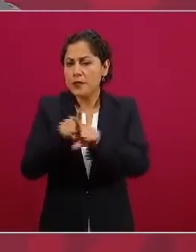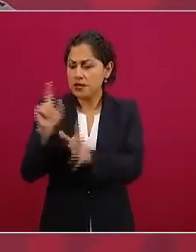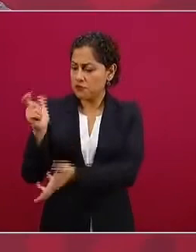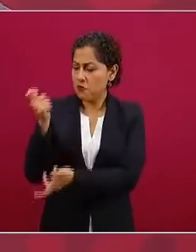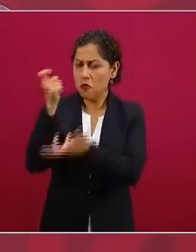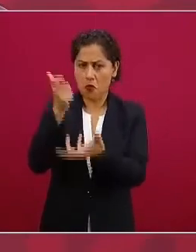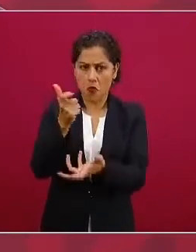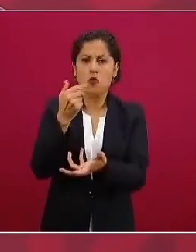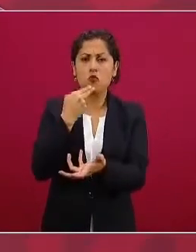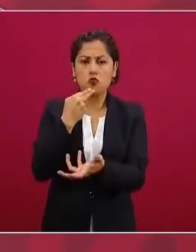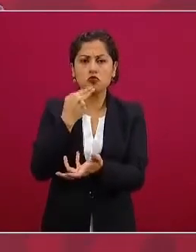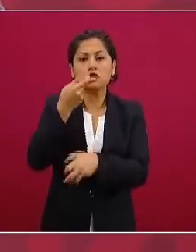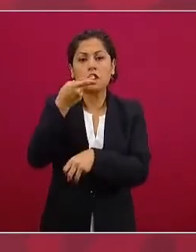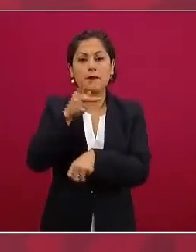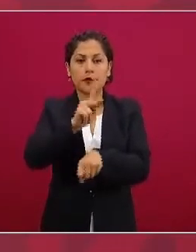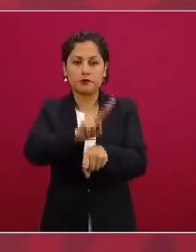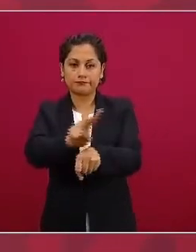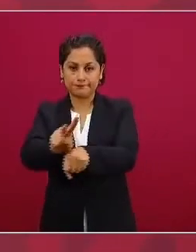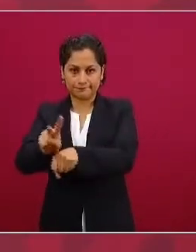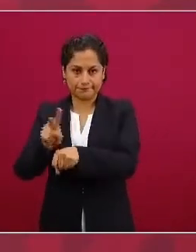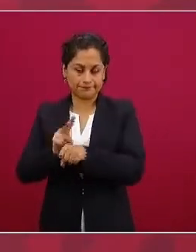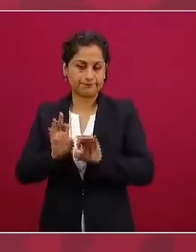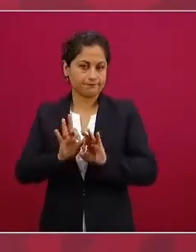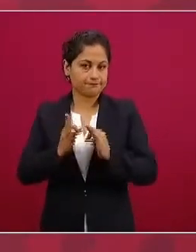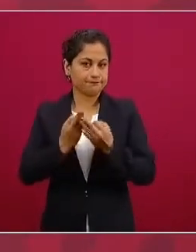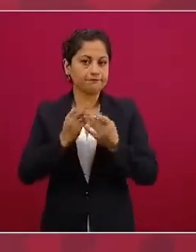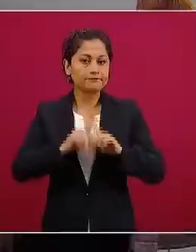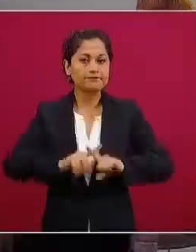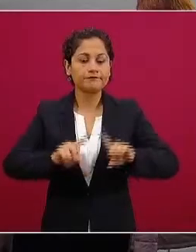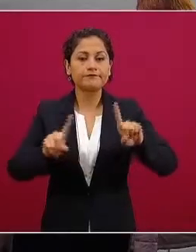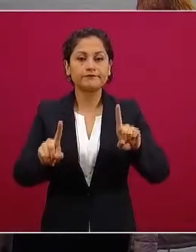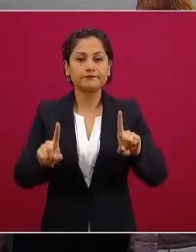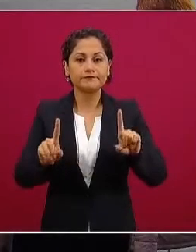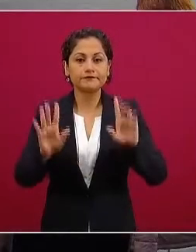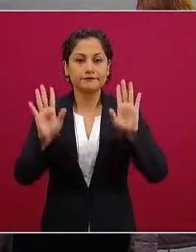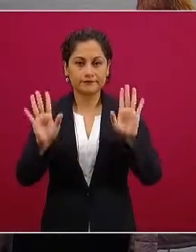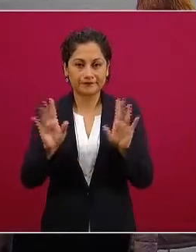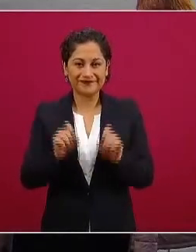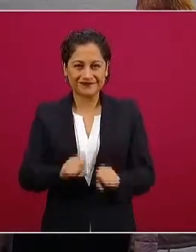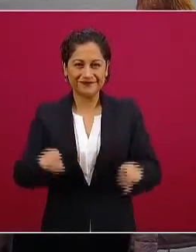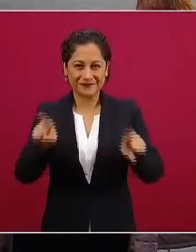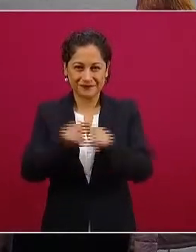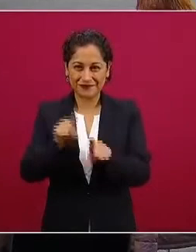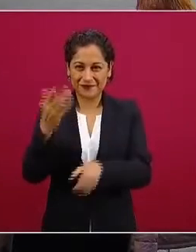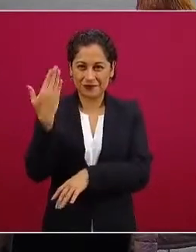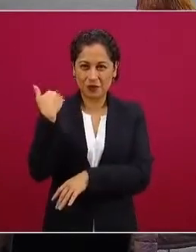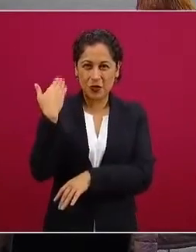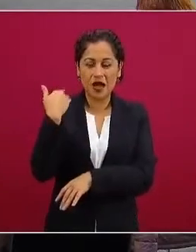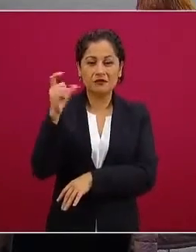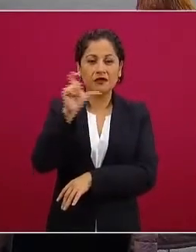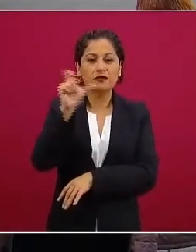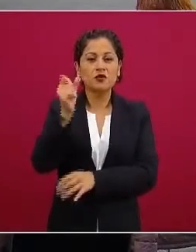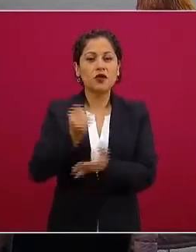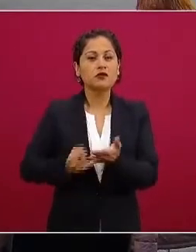de ya no seguir entregando recursos a intermediarios